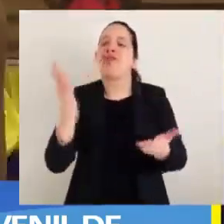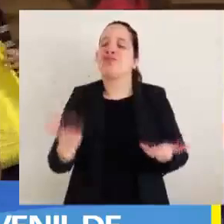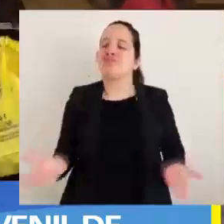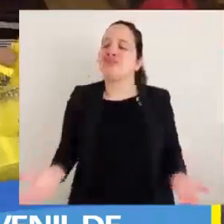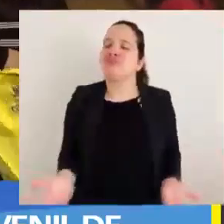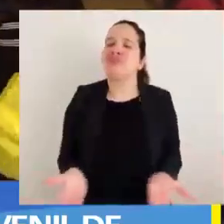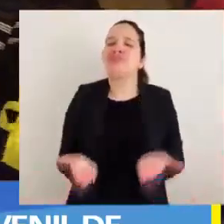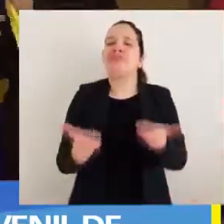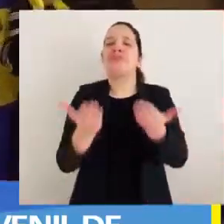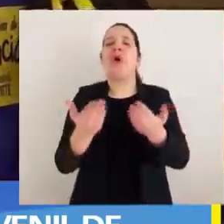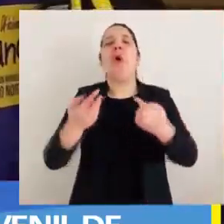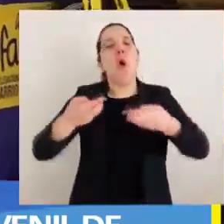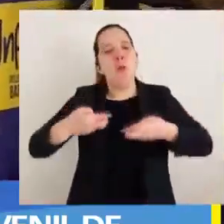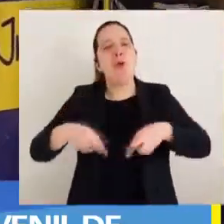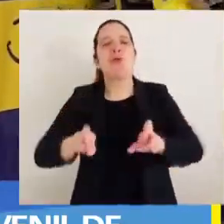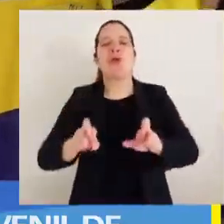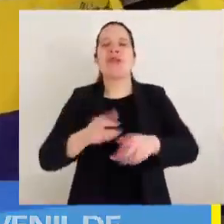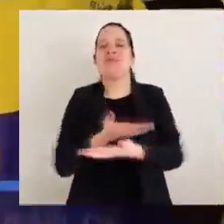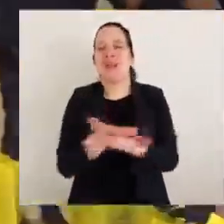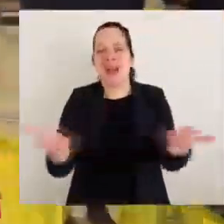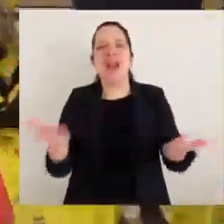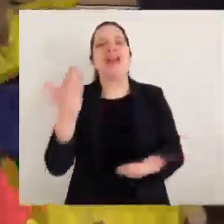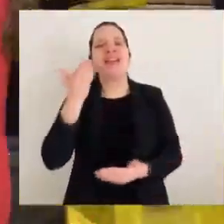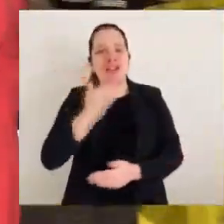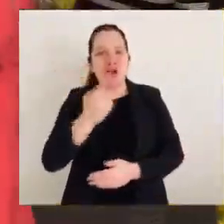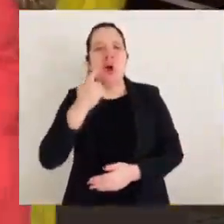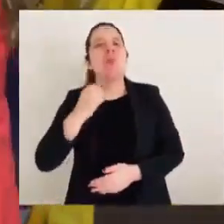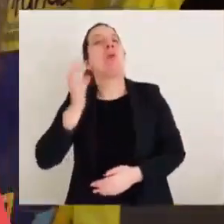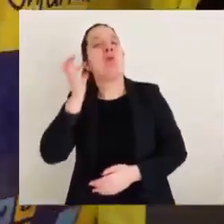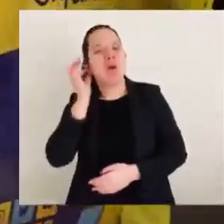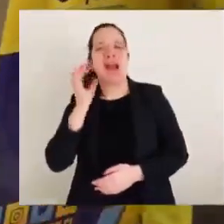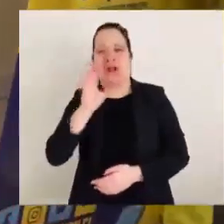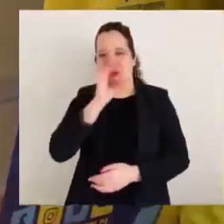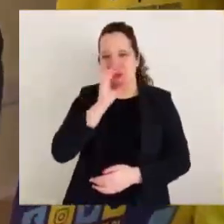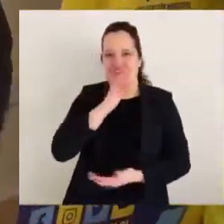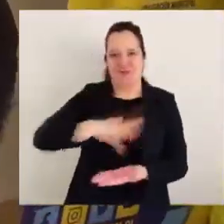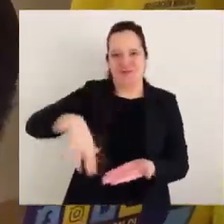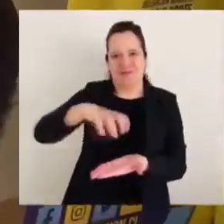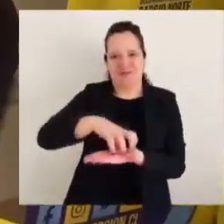de oportunidades para los niños y niñas de Concepción.